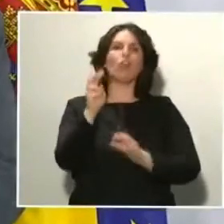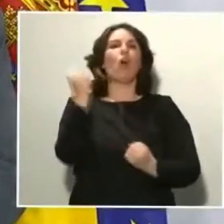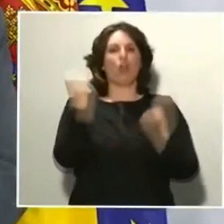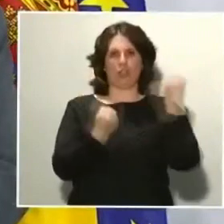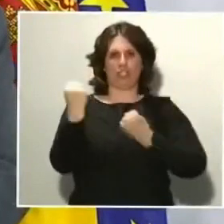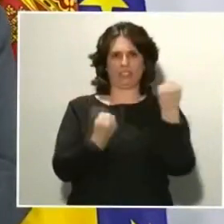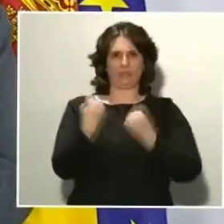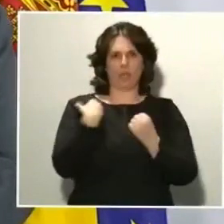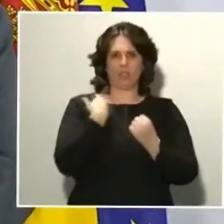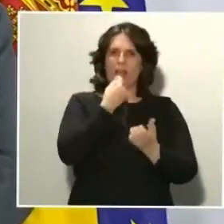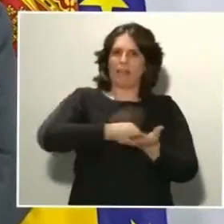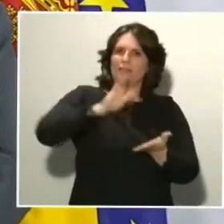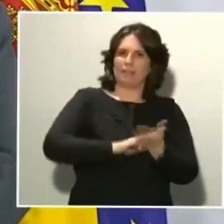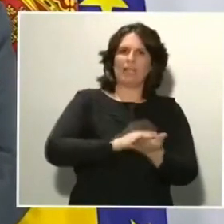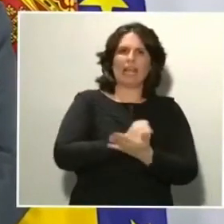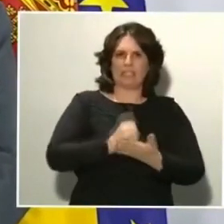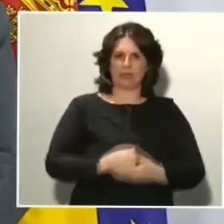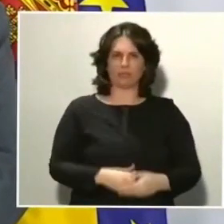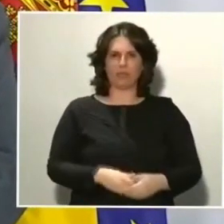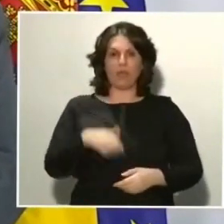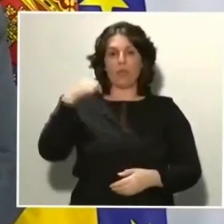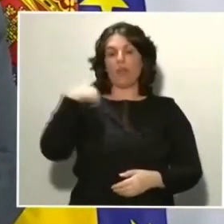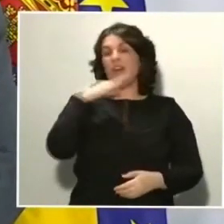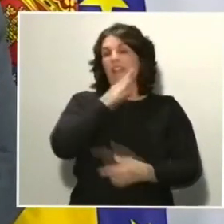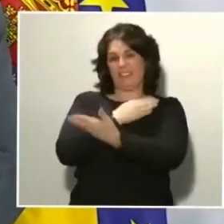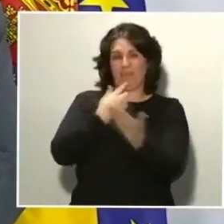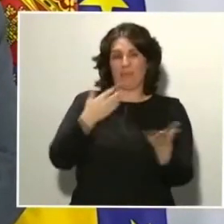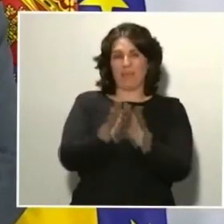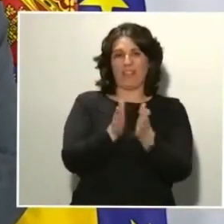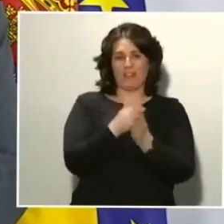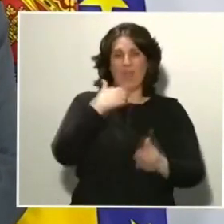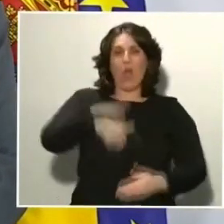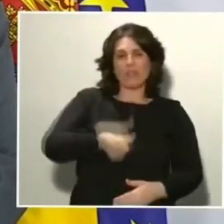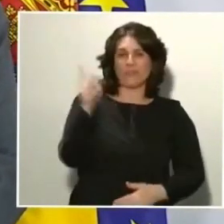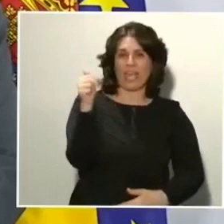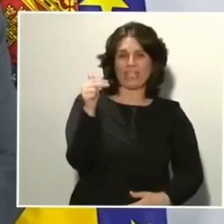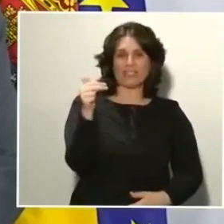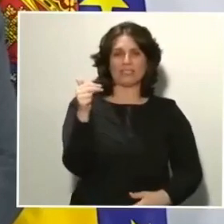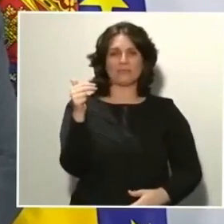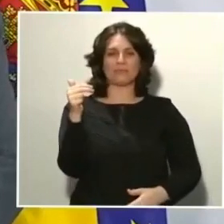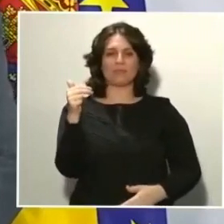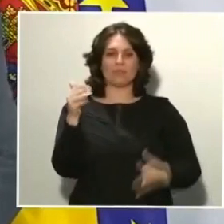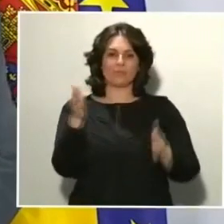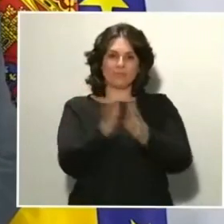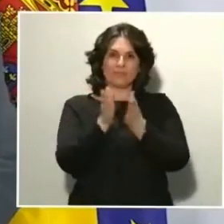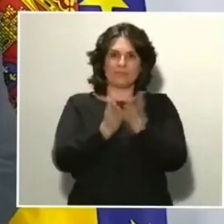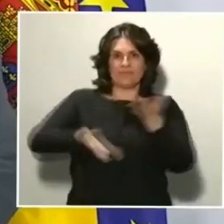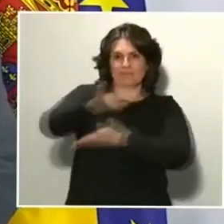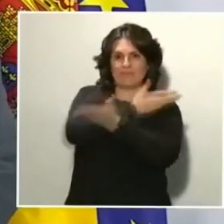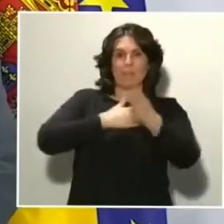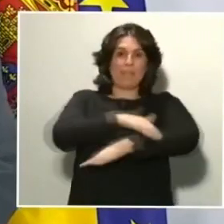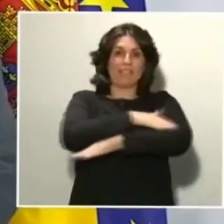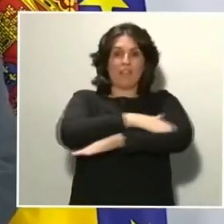el general, hoy es viernes y, en colaboración y coordinación con el Ministerio de Transportes, vamos a